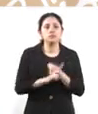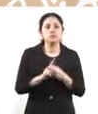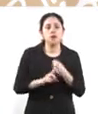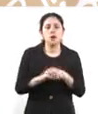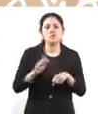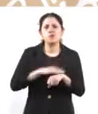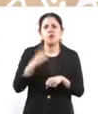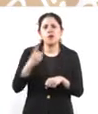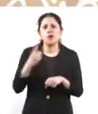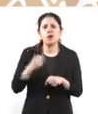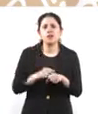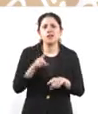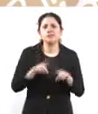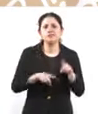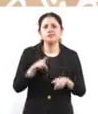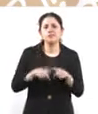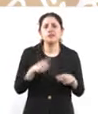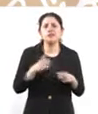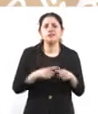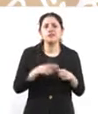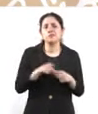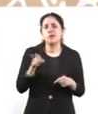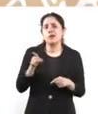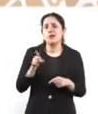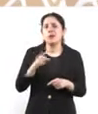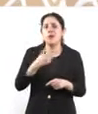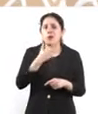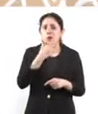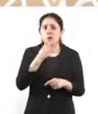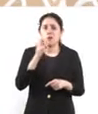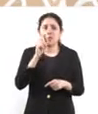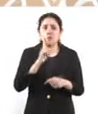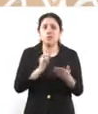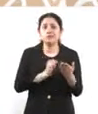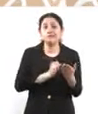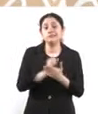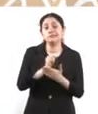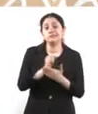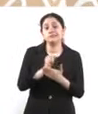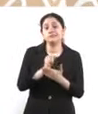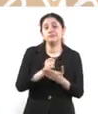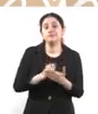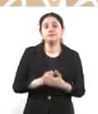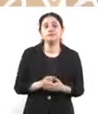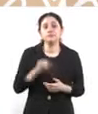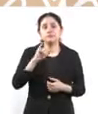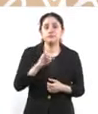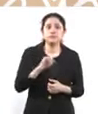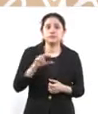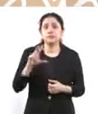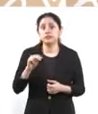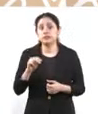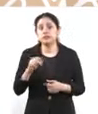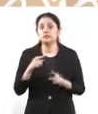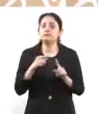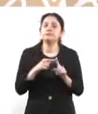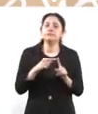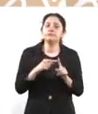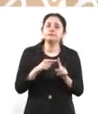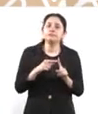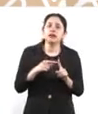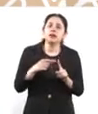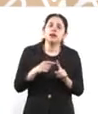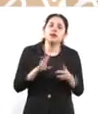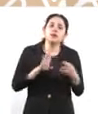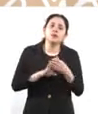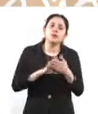depender de él o de ella si da prisión o no, dependiendo de